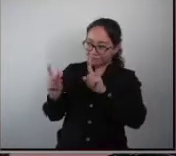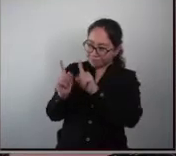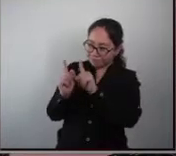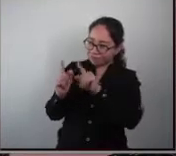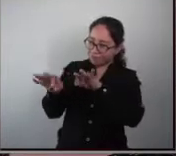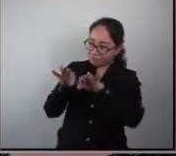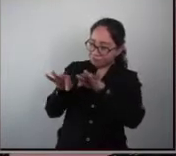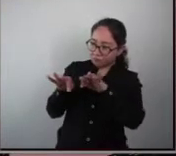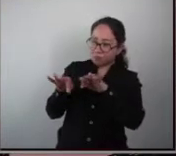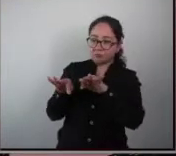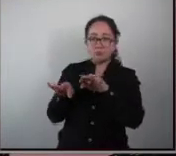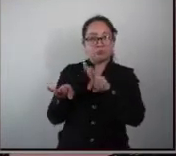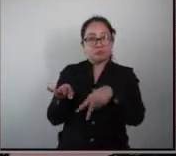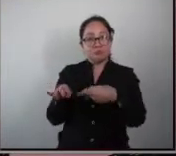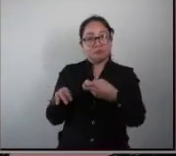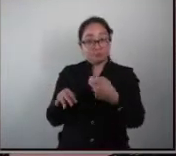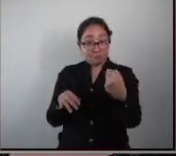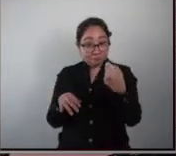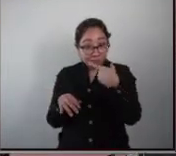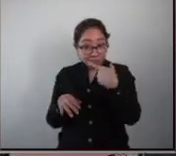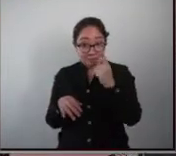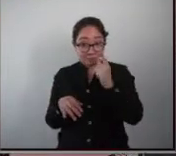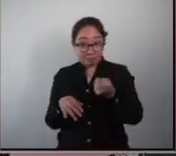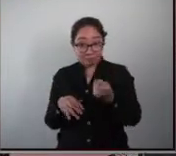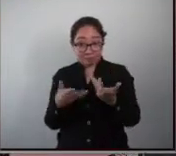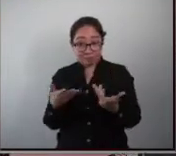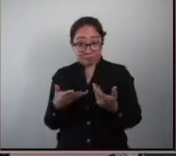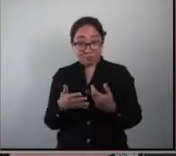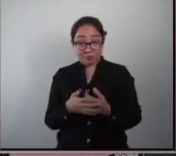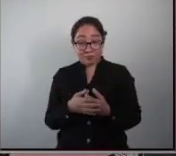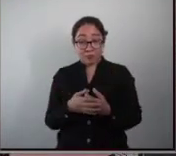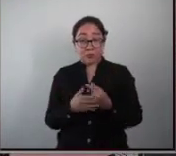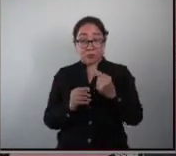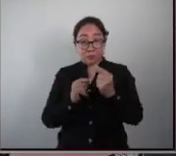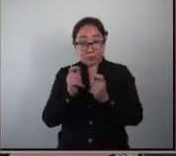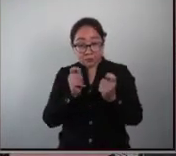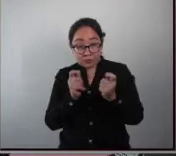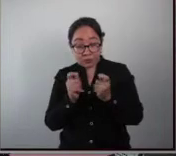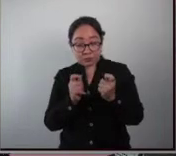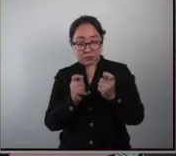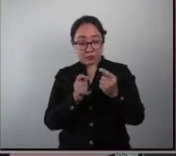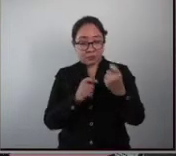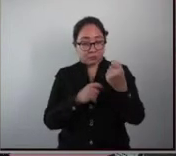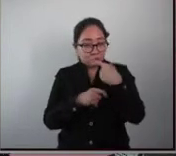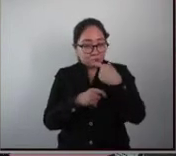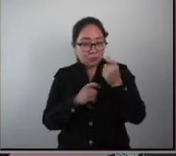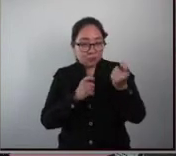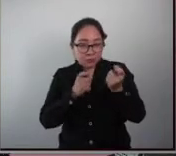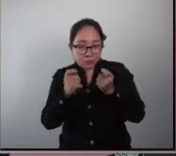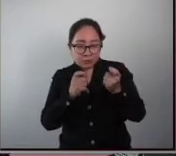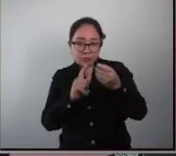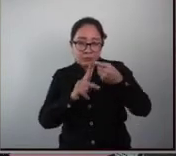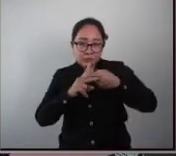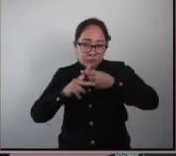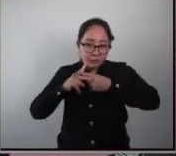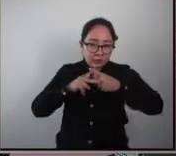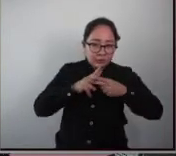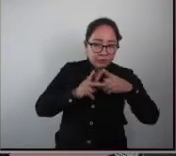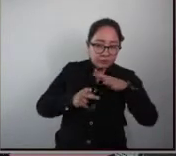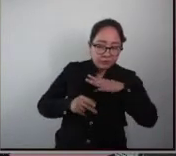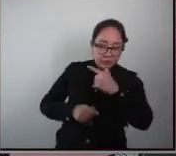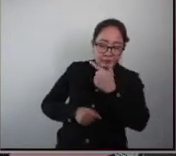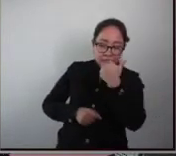trabajar era que este fármaco es dosificado pues prácticamente tienes el diagnóstico